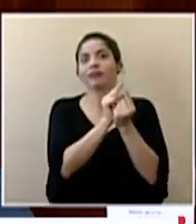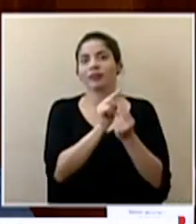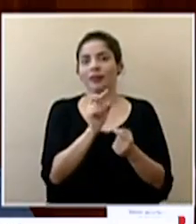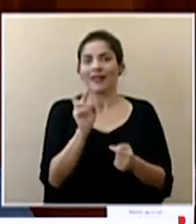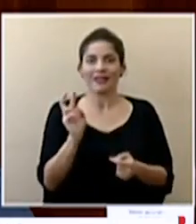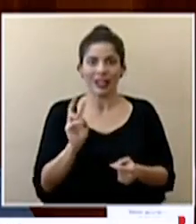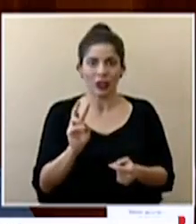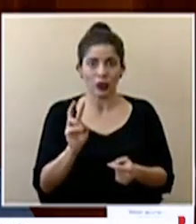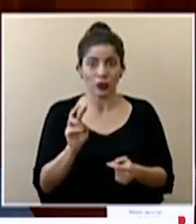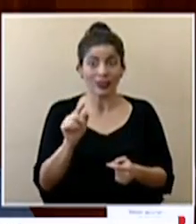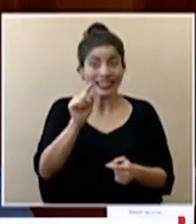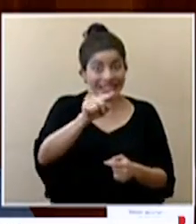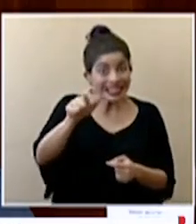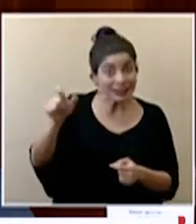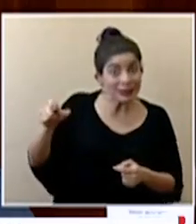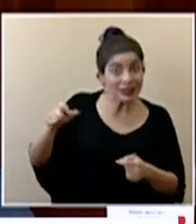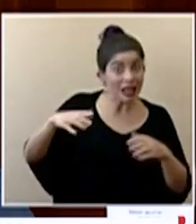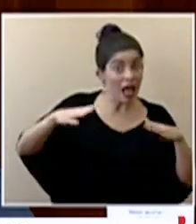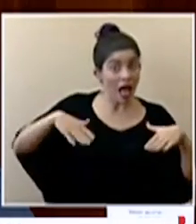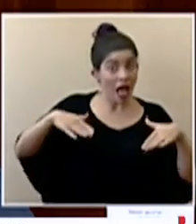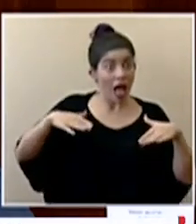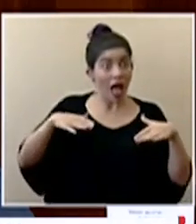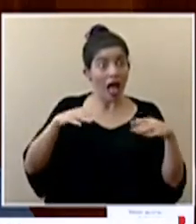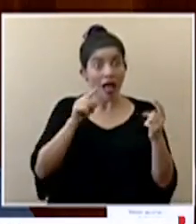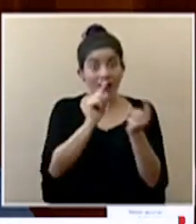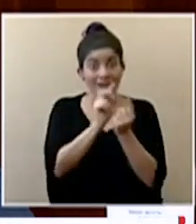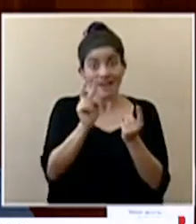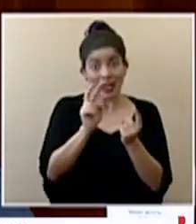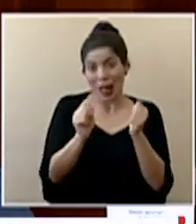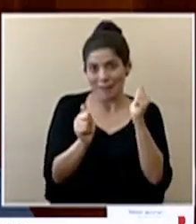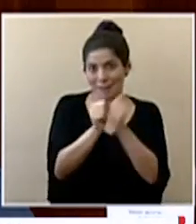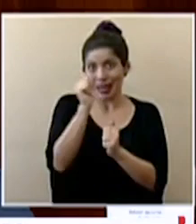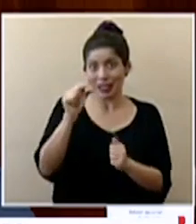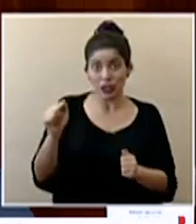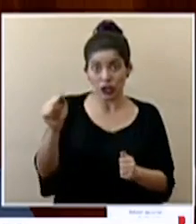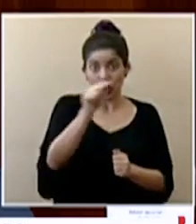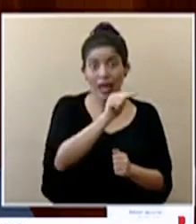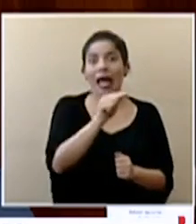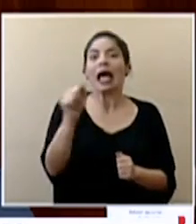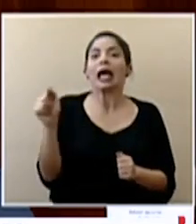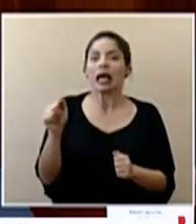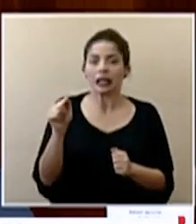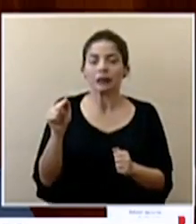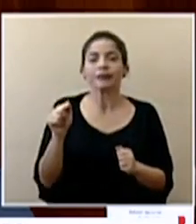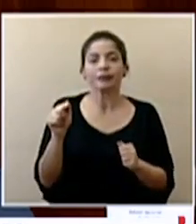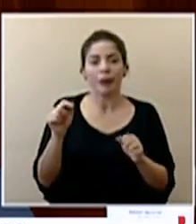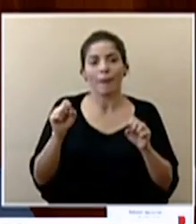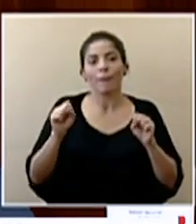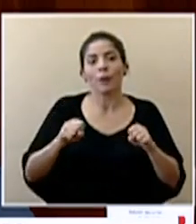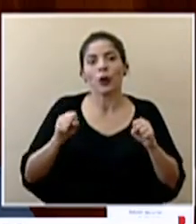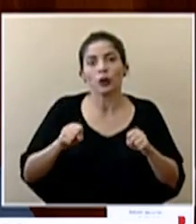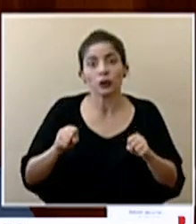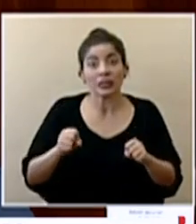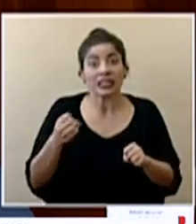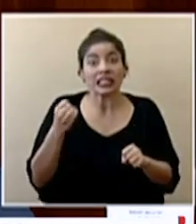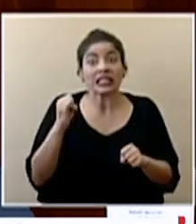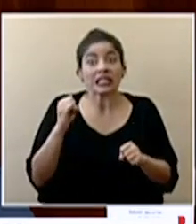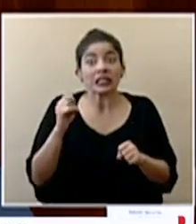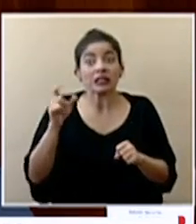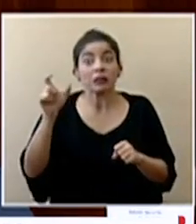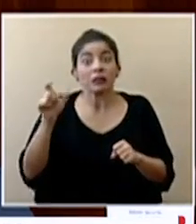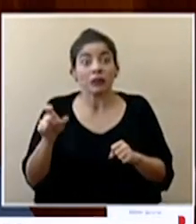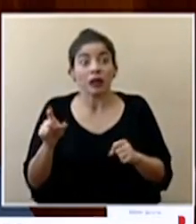esos que no han tenido exposición al virus, que son la mayoría, los que pueden hacer, si se exponen,